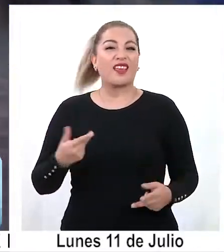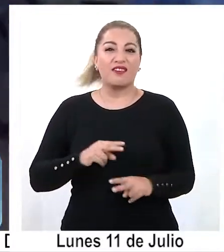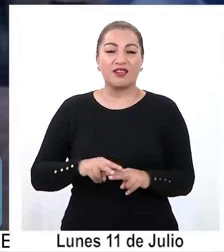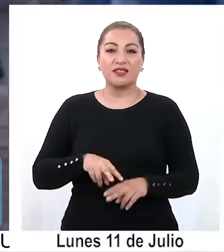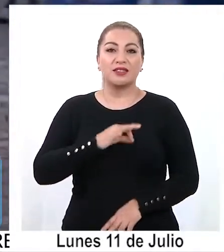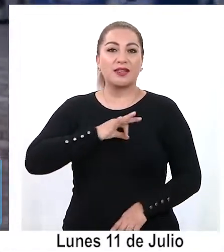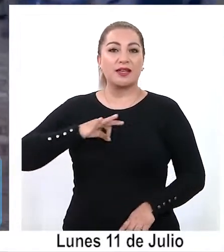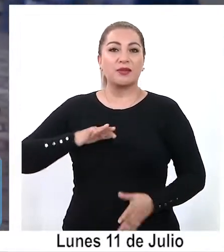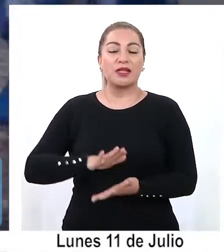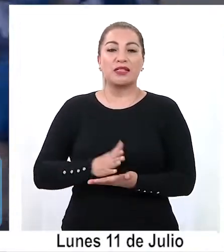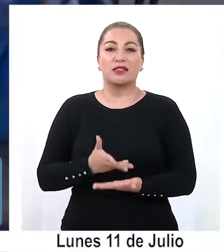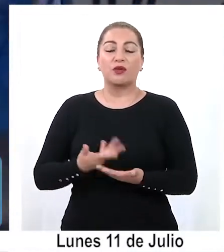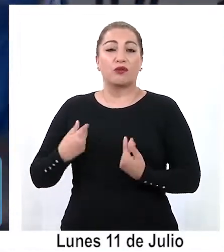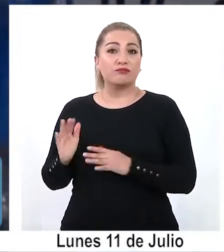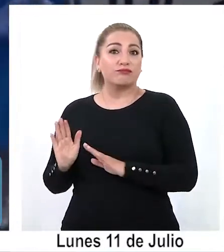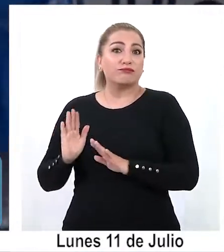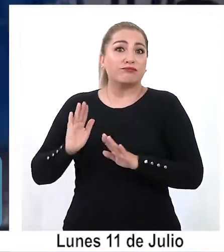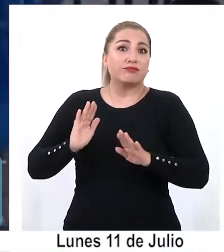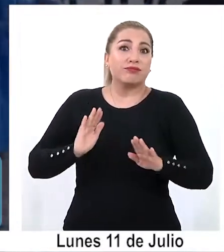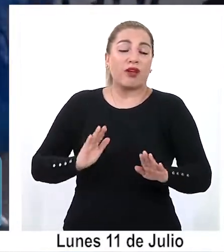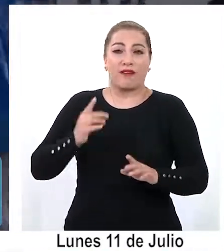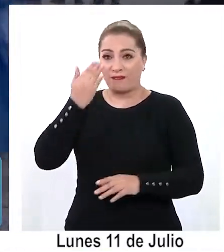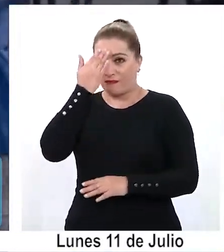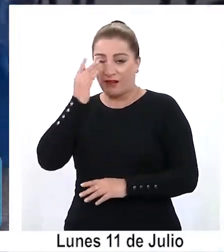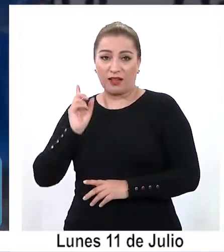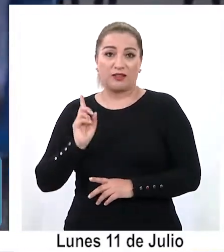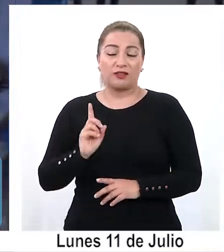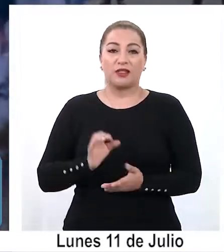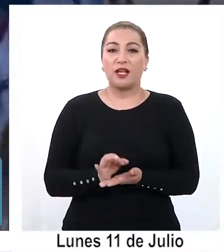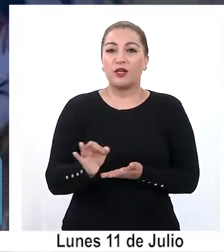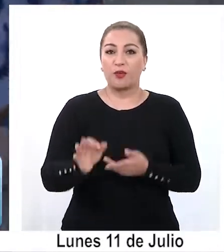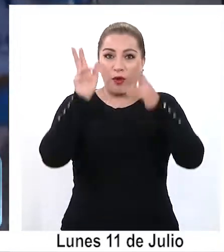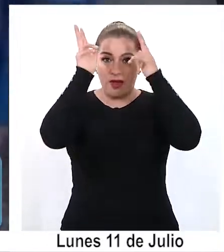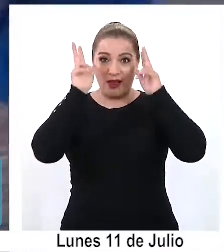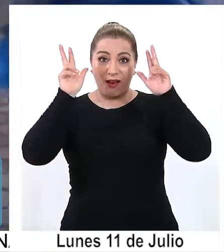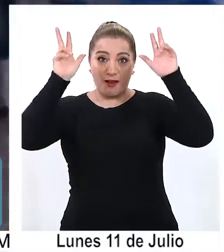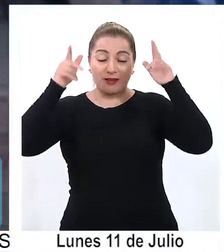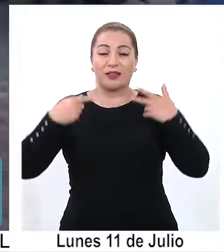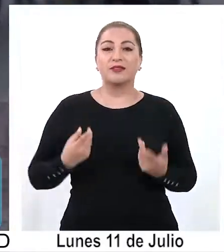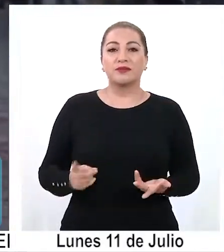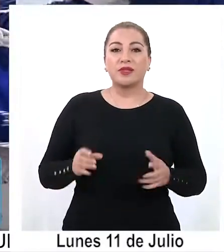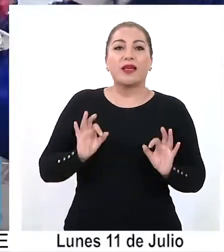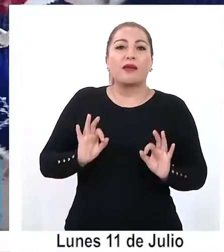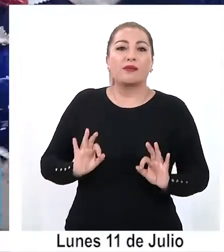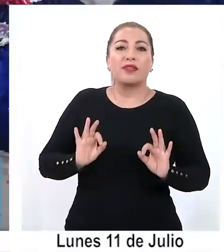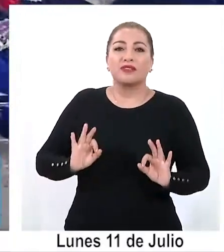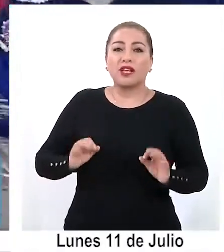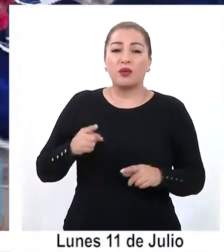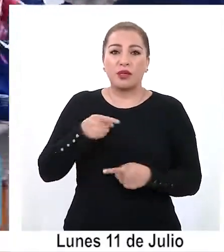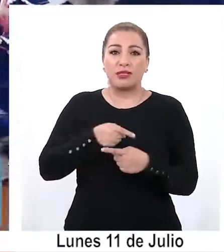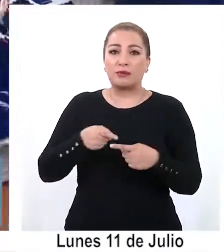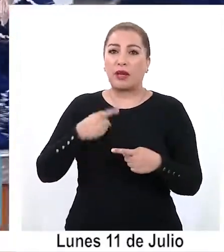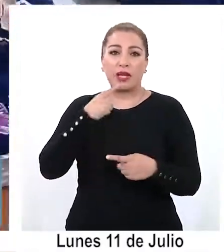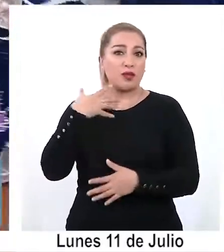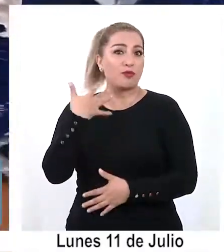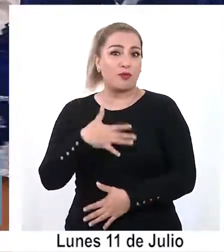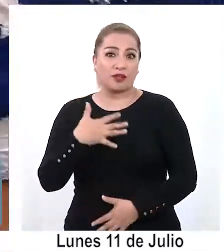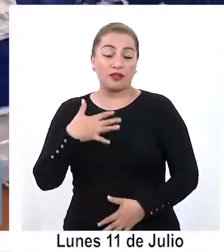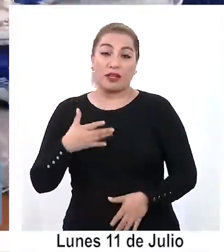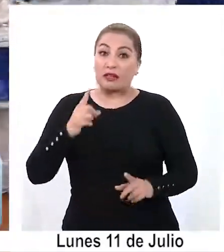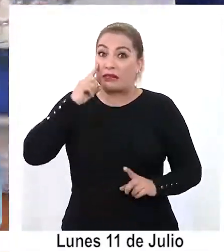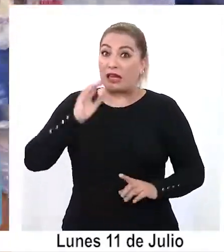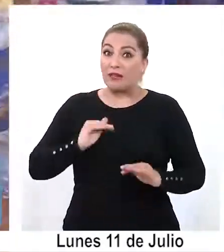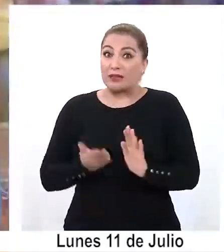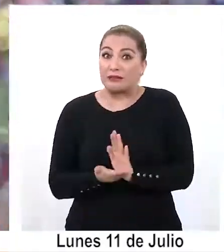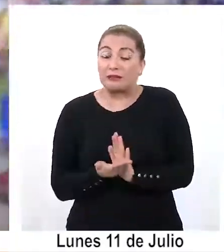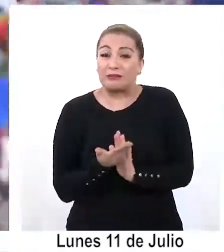a la Ceremi de Salud a reforzar su presencia en el poblado de La Tirana, en especial en una semana clave donde podría